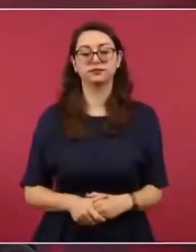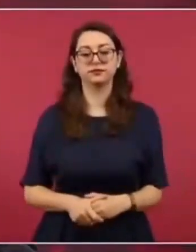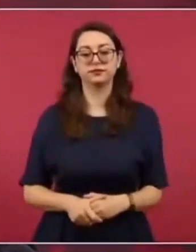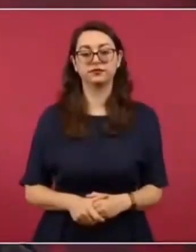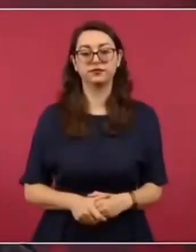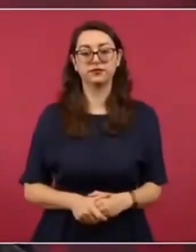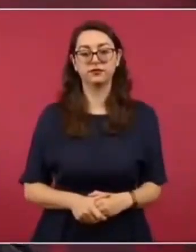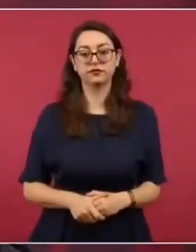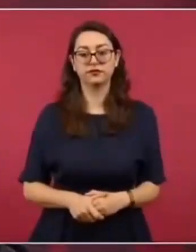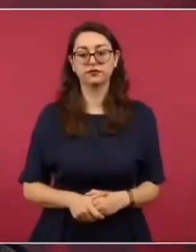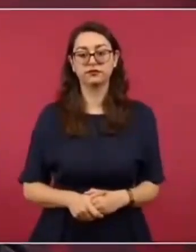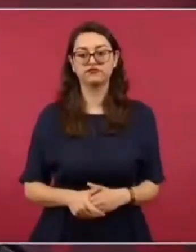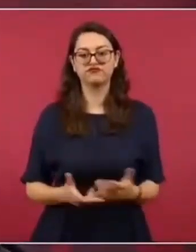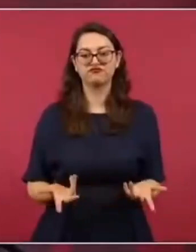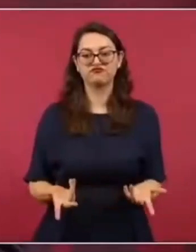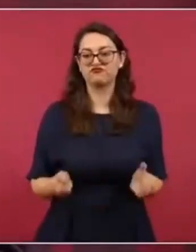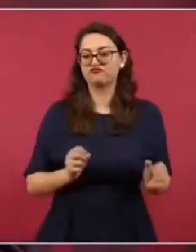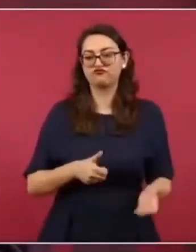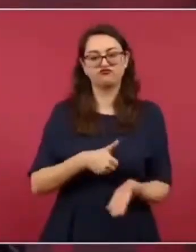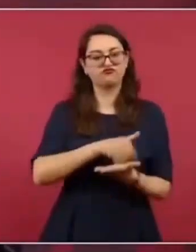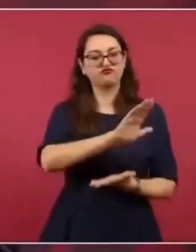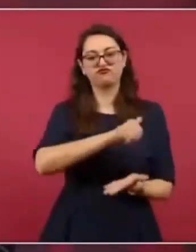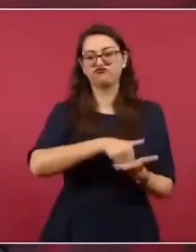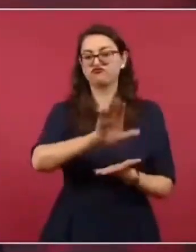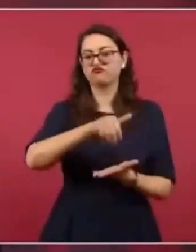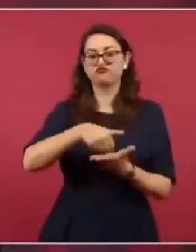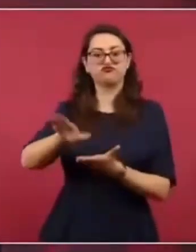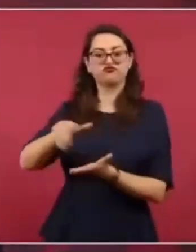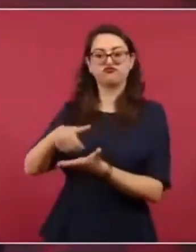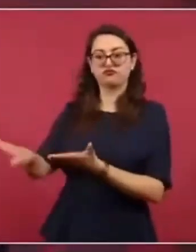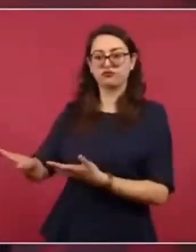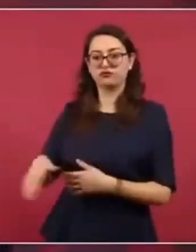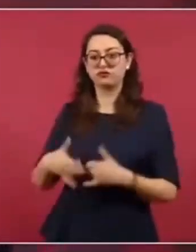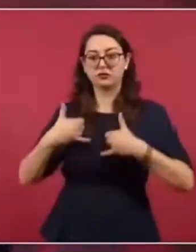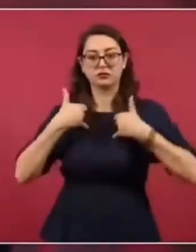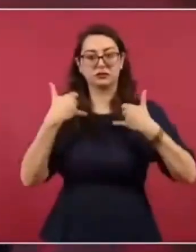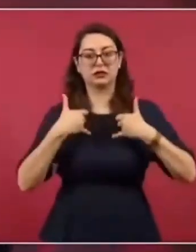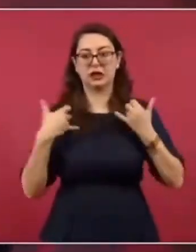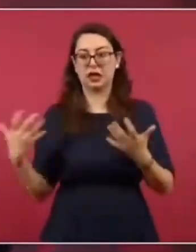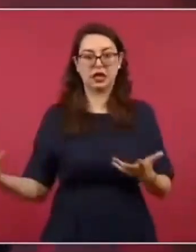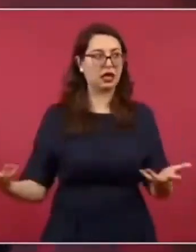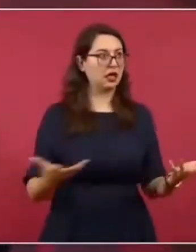que no se desintegre la familia, que no se abandone a los jóvenes,